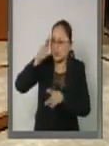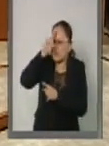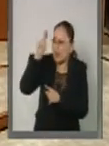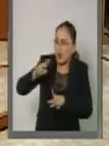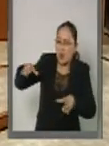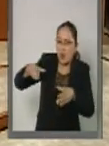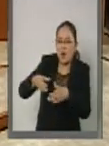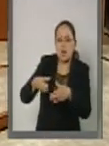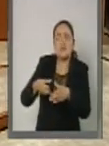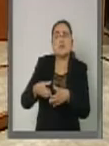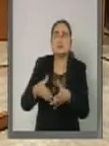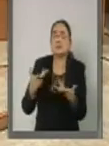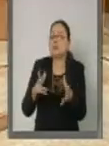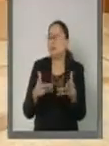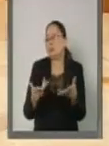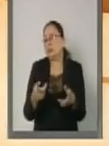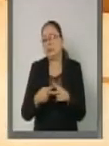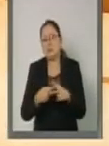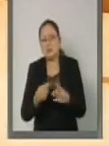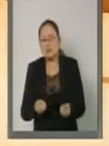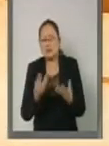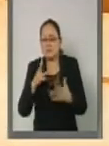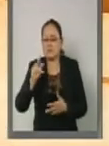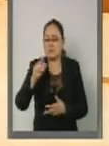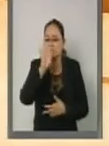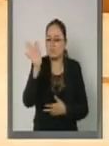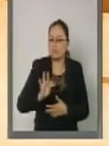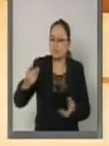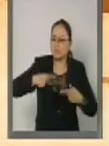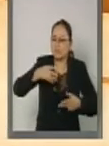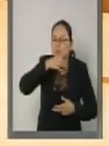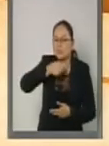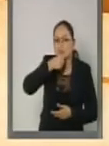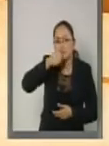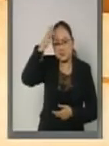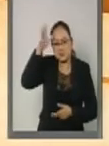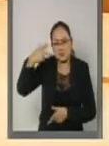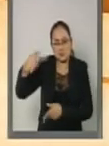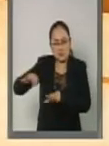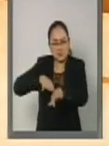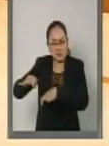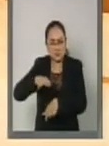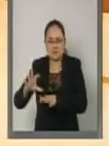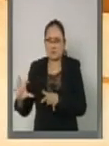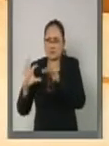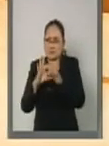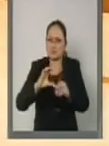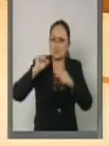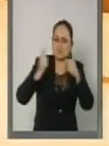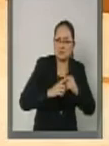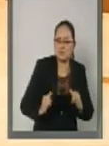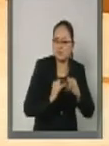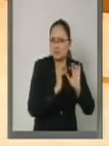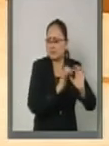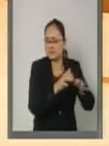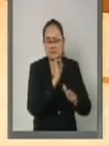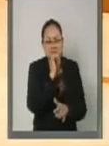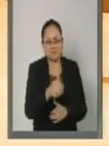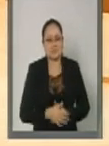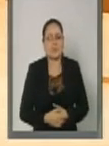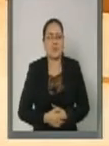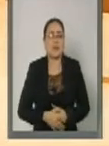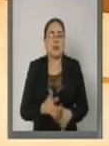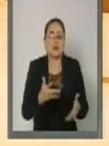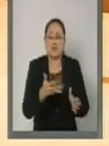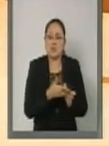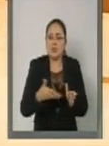alcanzando tasas de aproximadamente el ochenta por ciento. El incremento en la esperanza de vida de la población generalmente extiende la